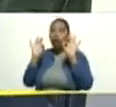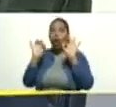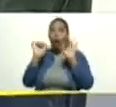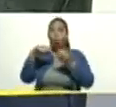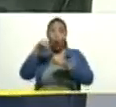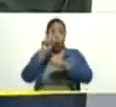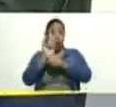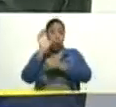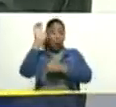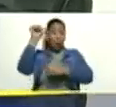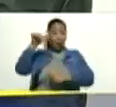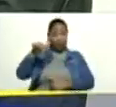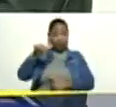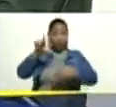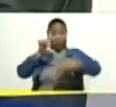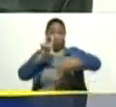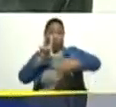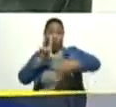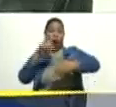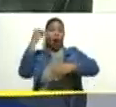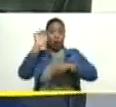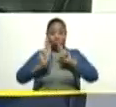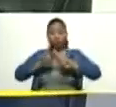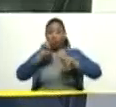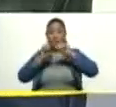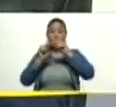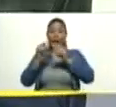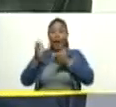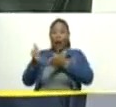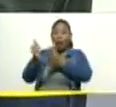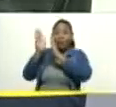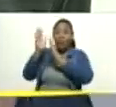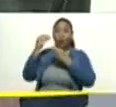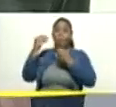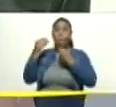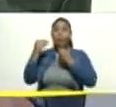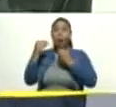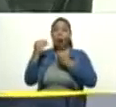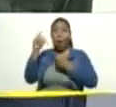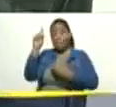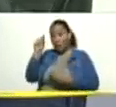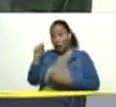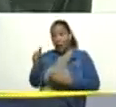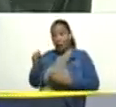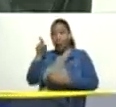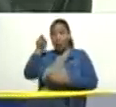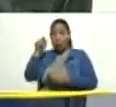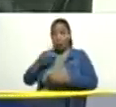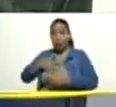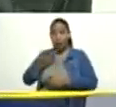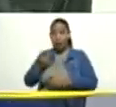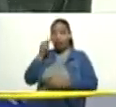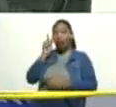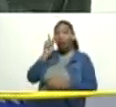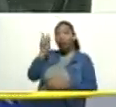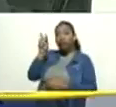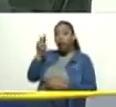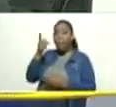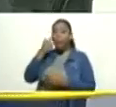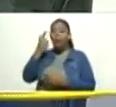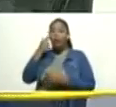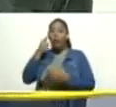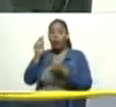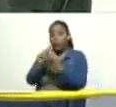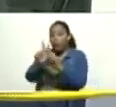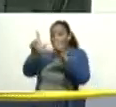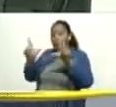en Latinoamérica con la construcción de estaciones de bajo costo. Que se están colocando en los consejos comunales, en